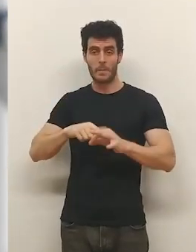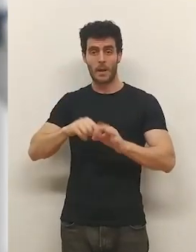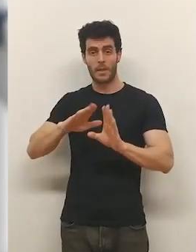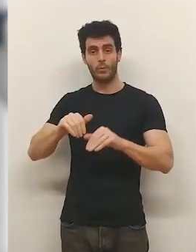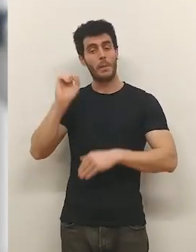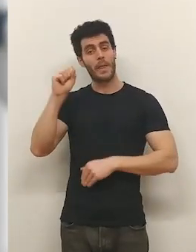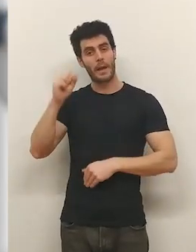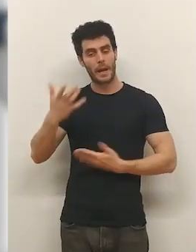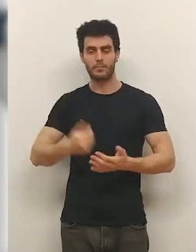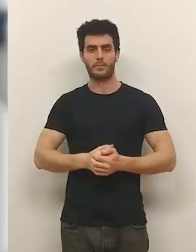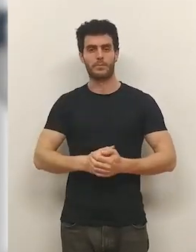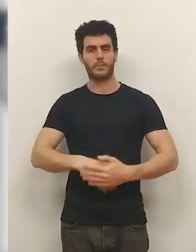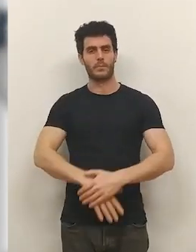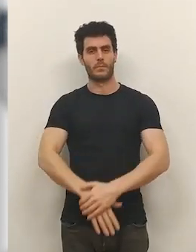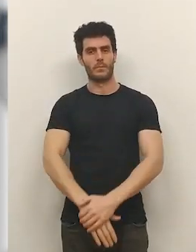de Escaray.